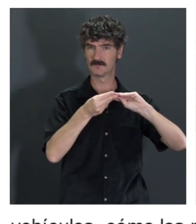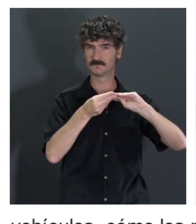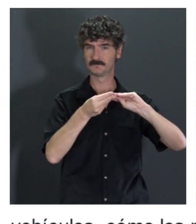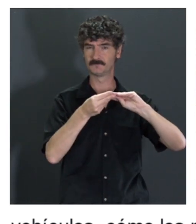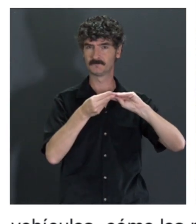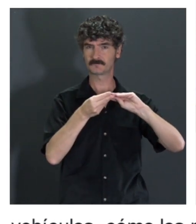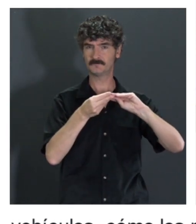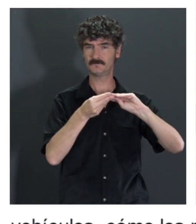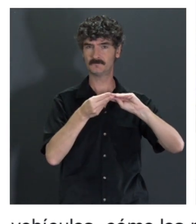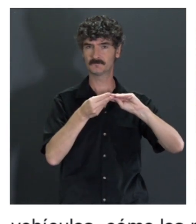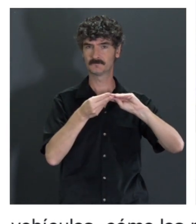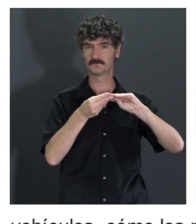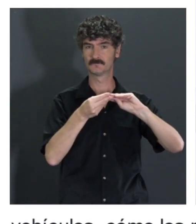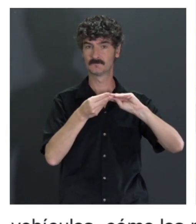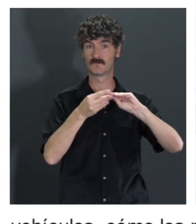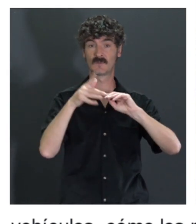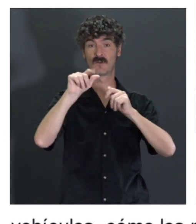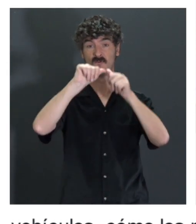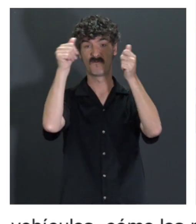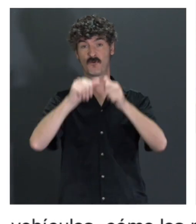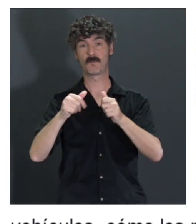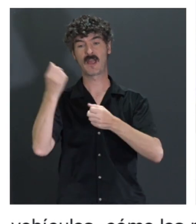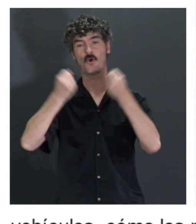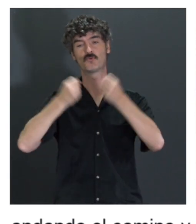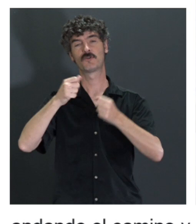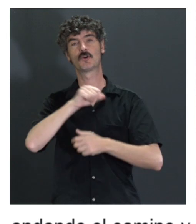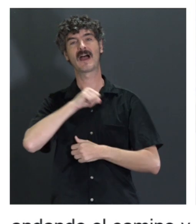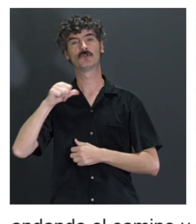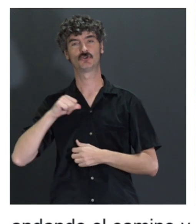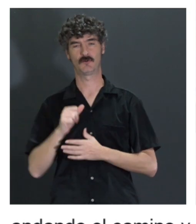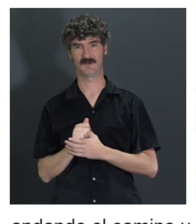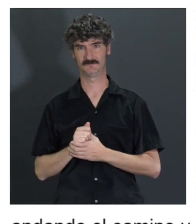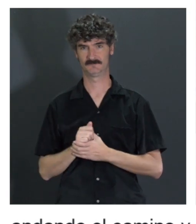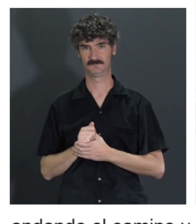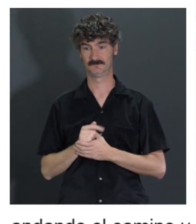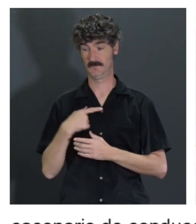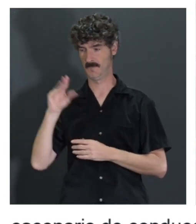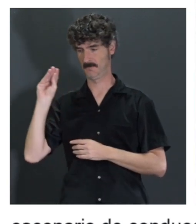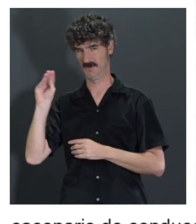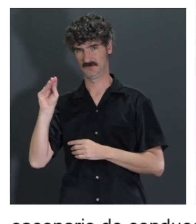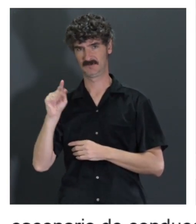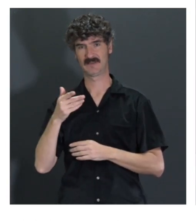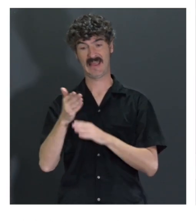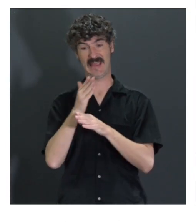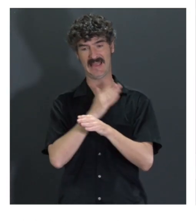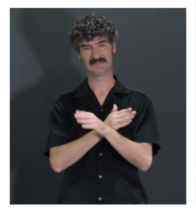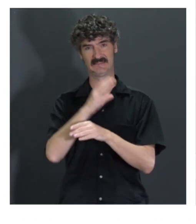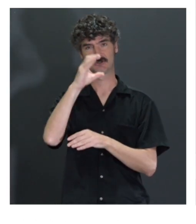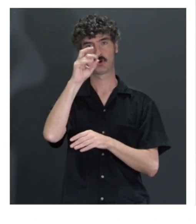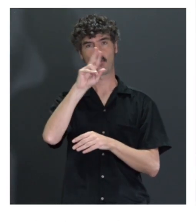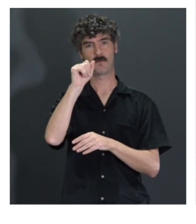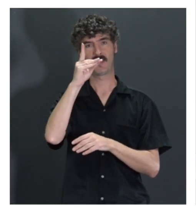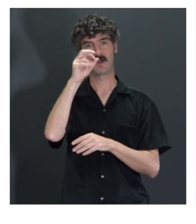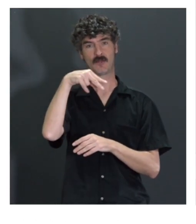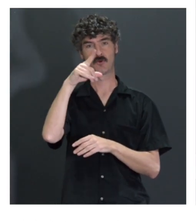a todo este escenario de conducción autónoma. Antes, cuando has estado hablando con Madonga, decías del